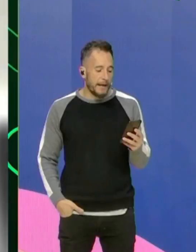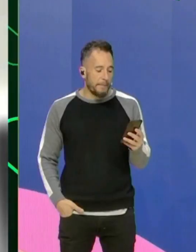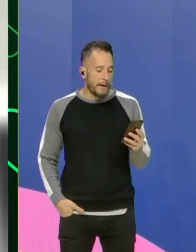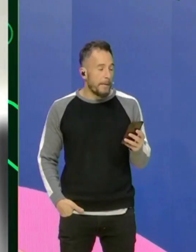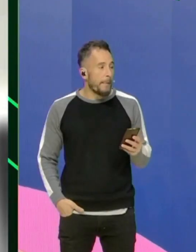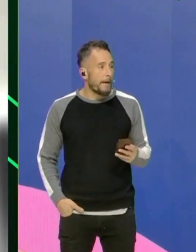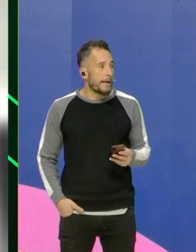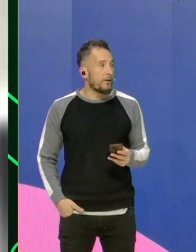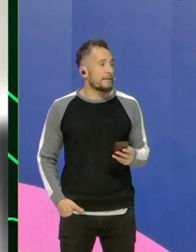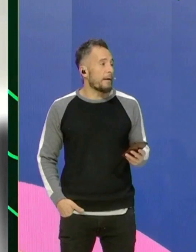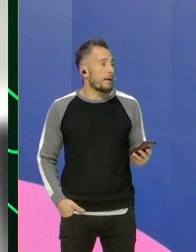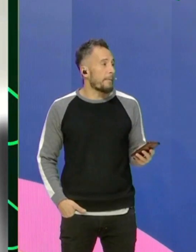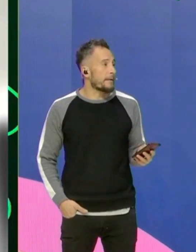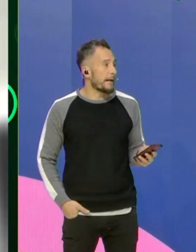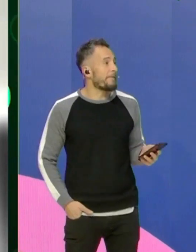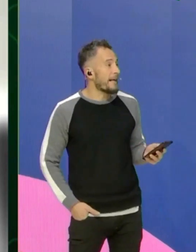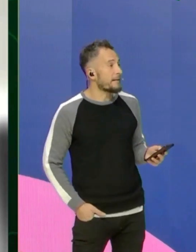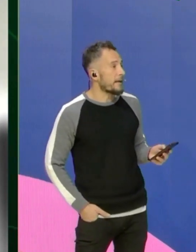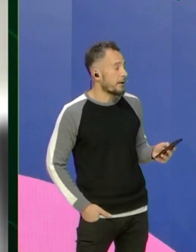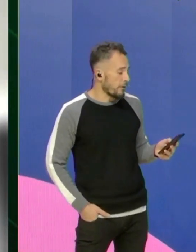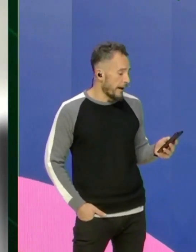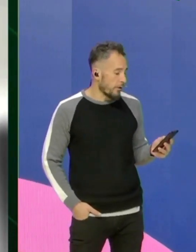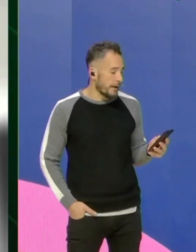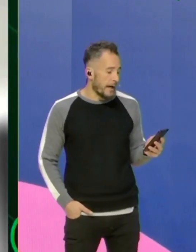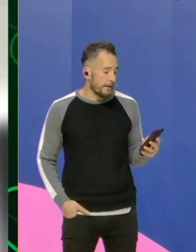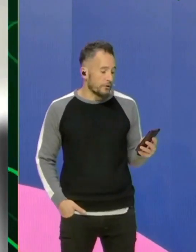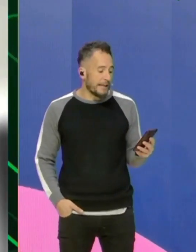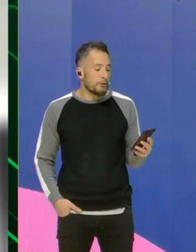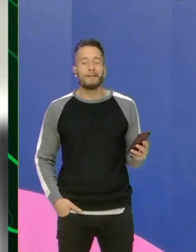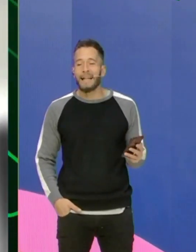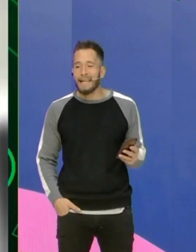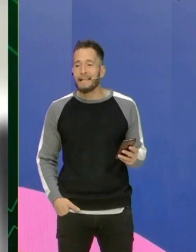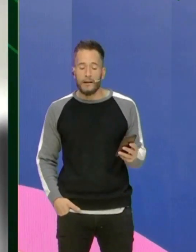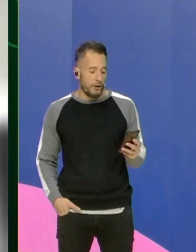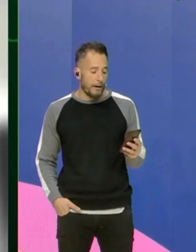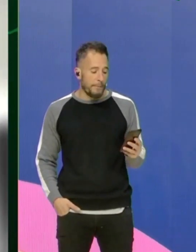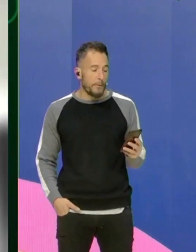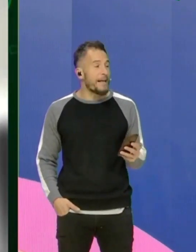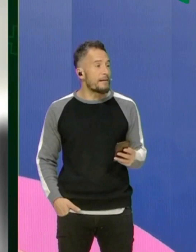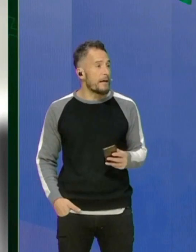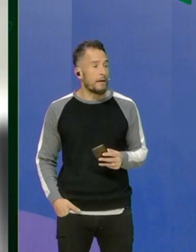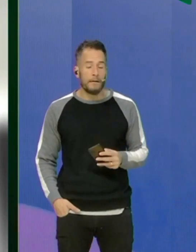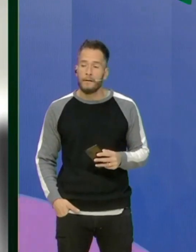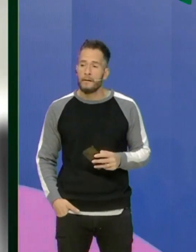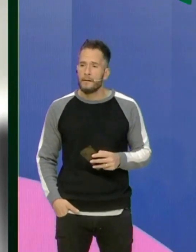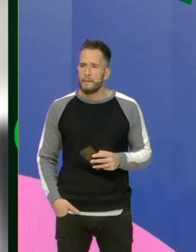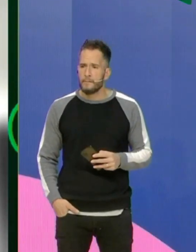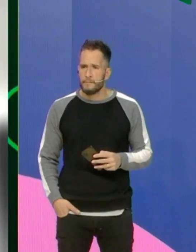Bien. Ariel. Queriendo hacer alguna referencia a esto de los 130 años del Hogar La Providencia.